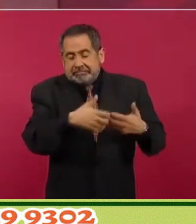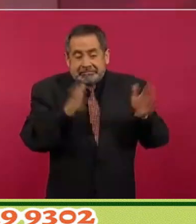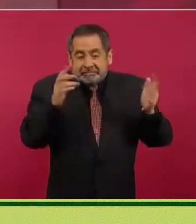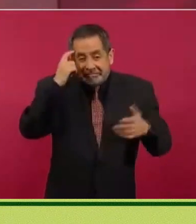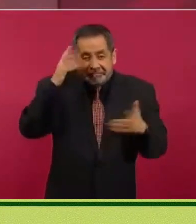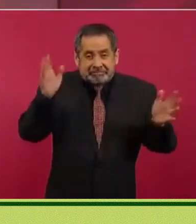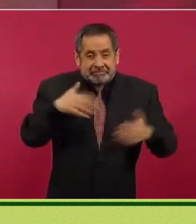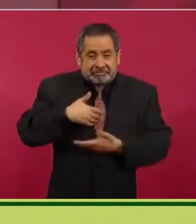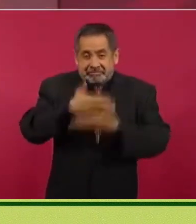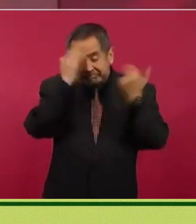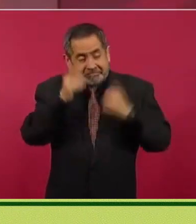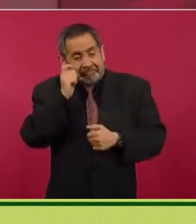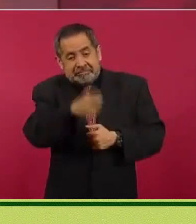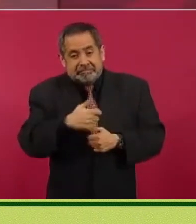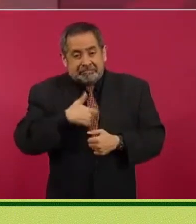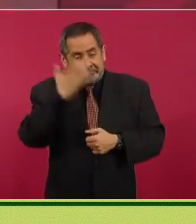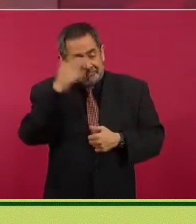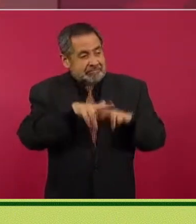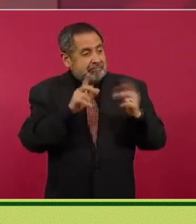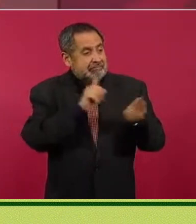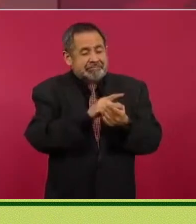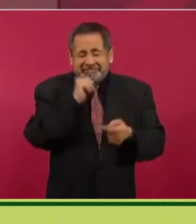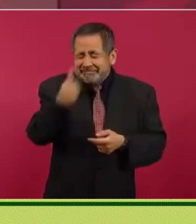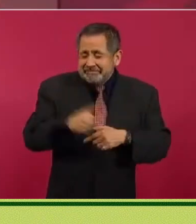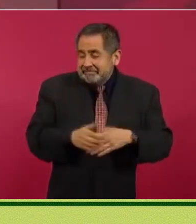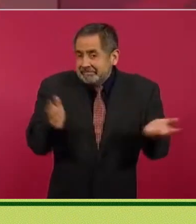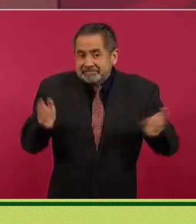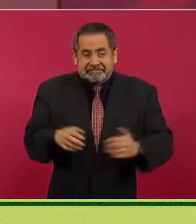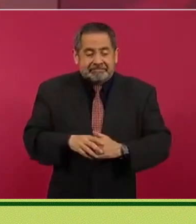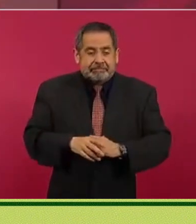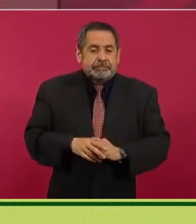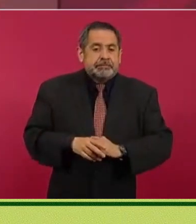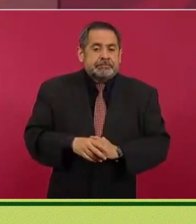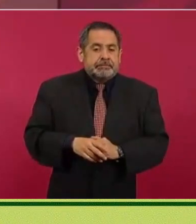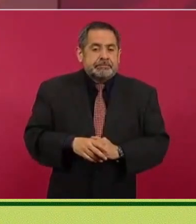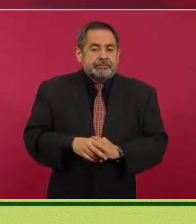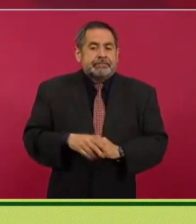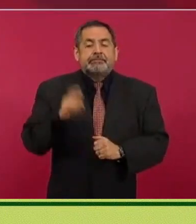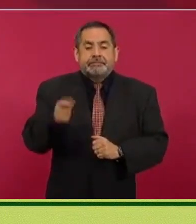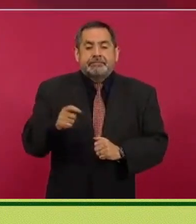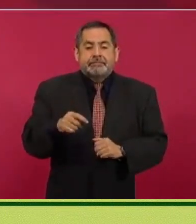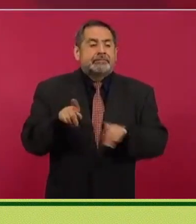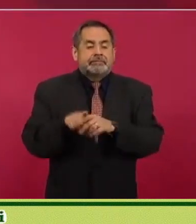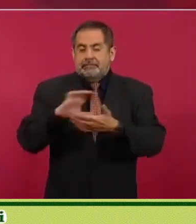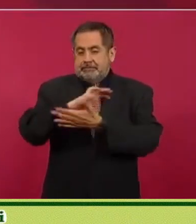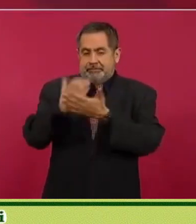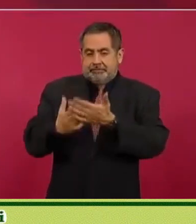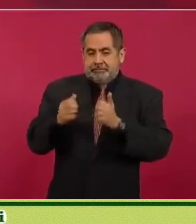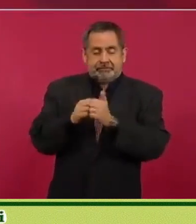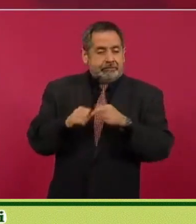pero no sé esa empresa, ni conozco a nadie de esa empresa, por esos contratos